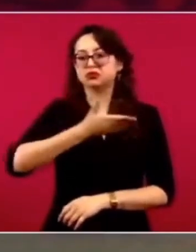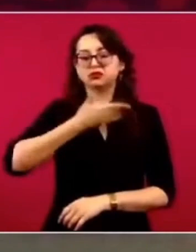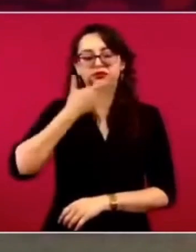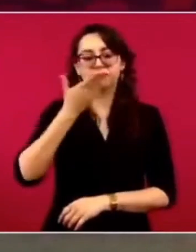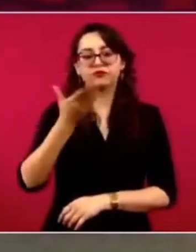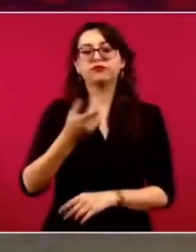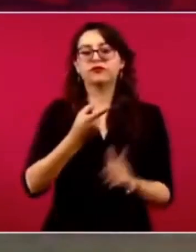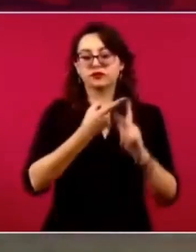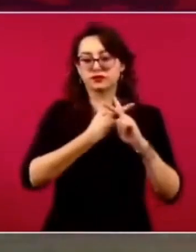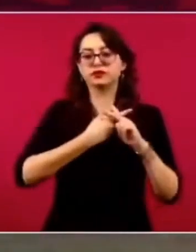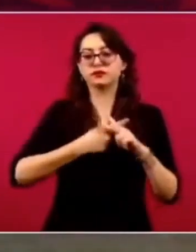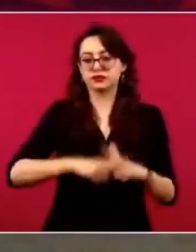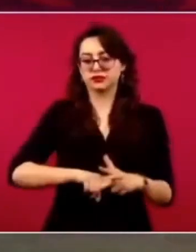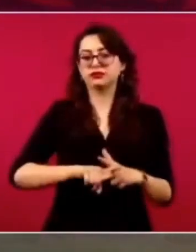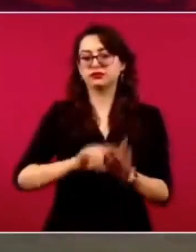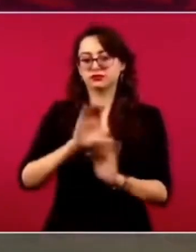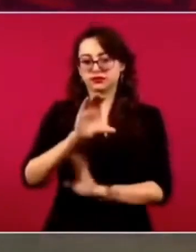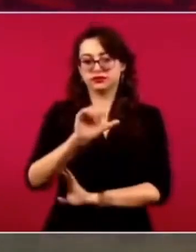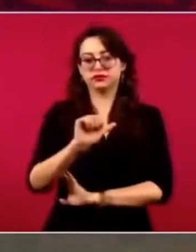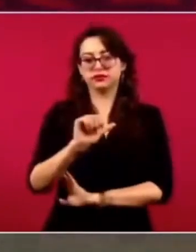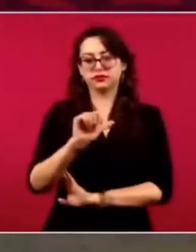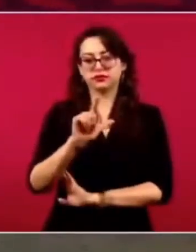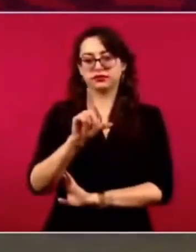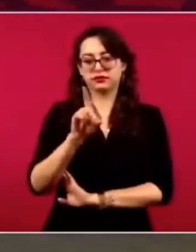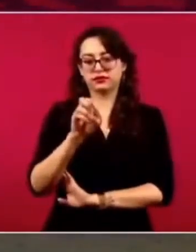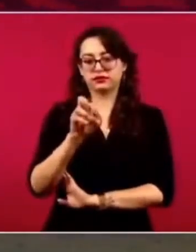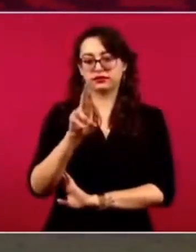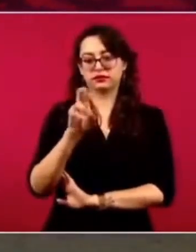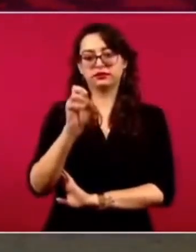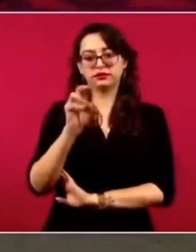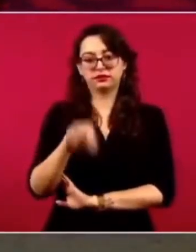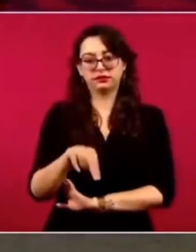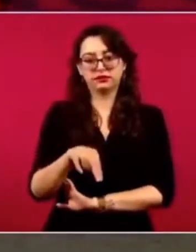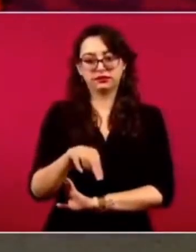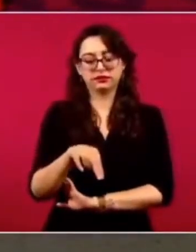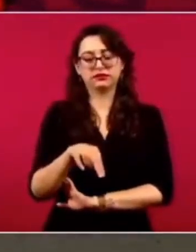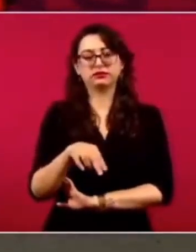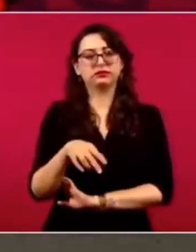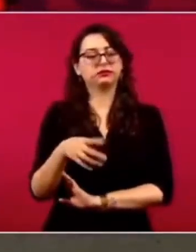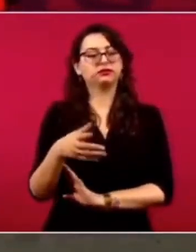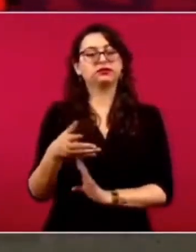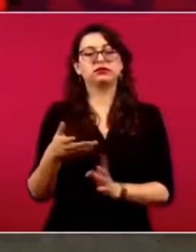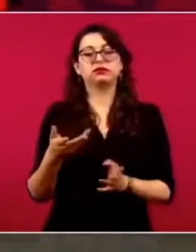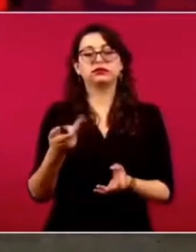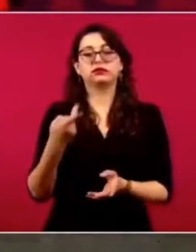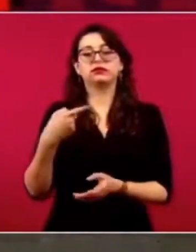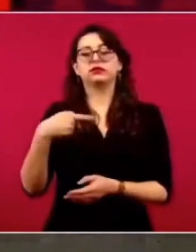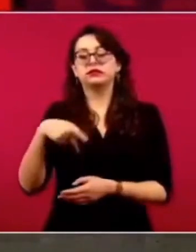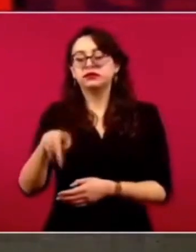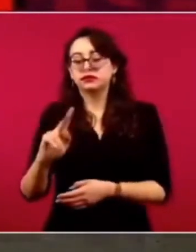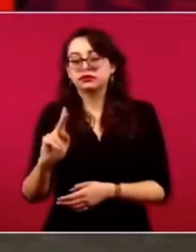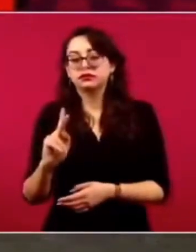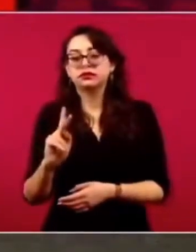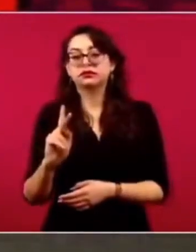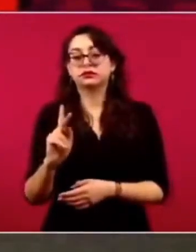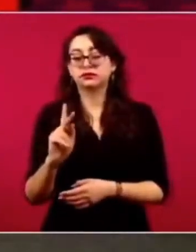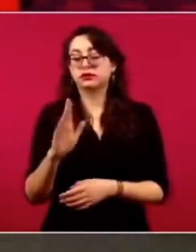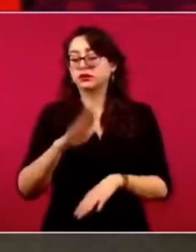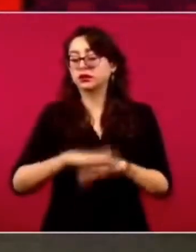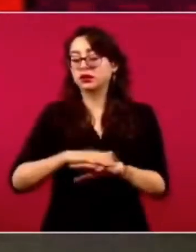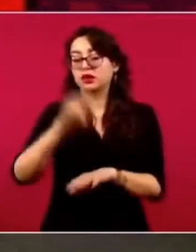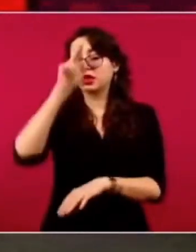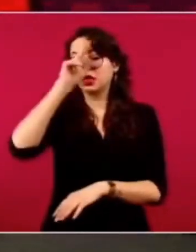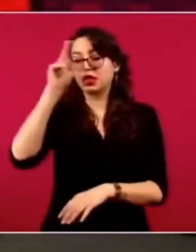pero fue muy socorrido en la época de Peña,